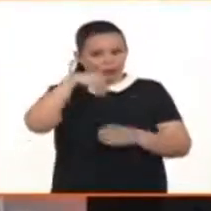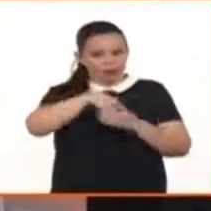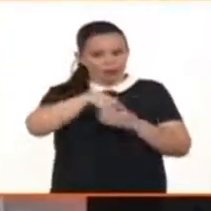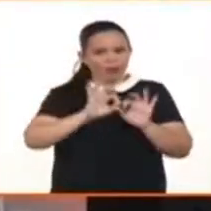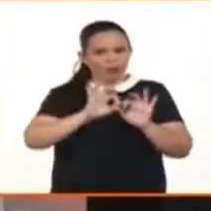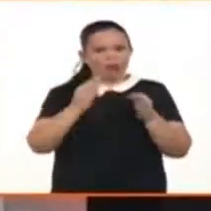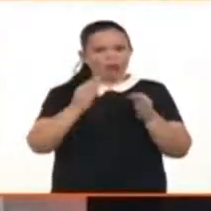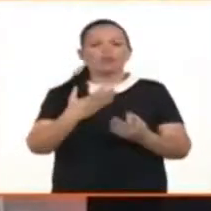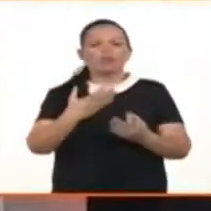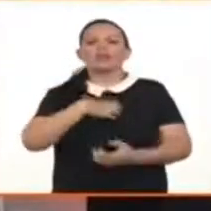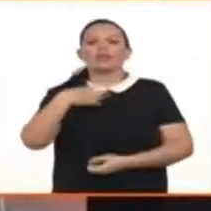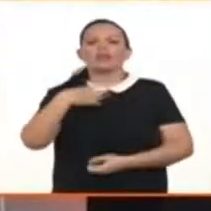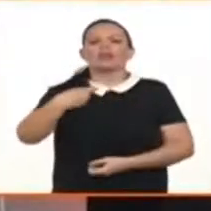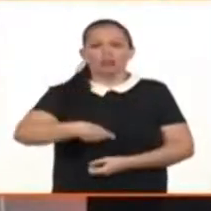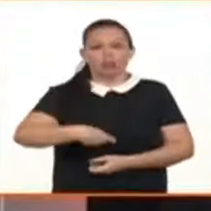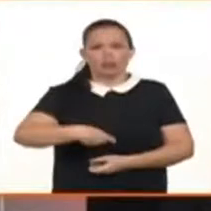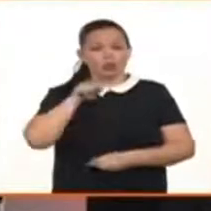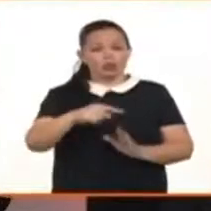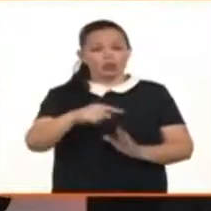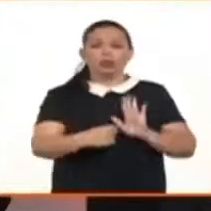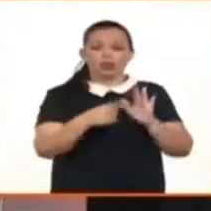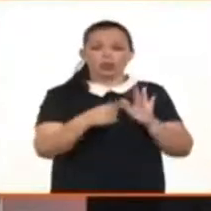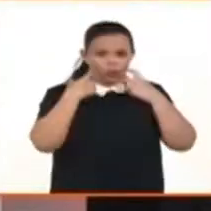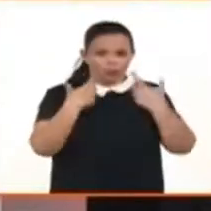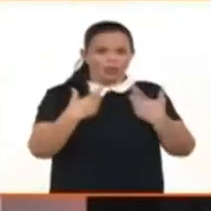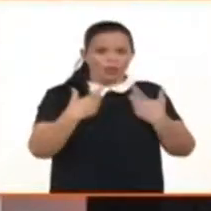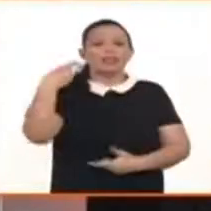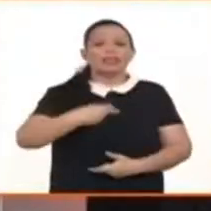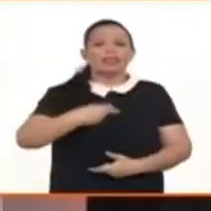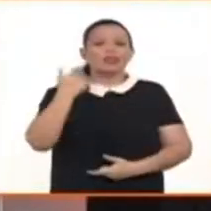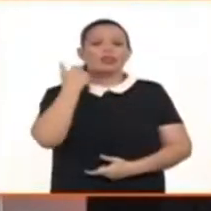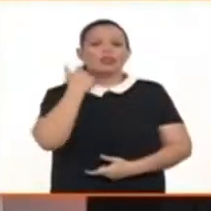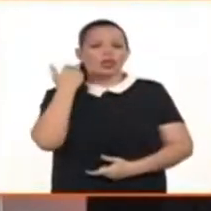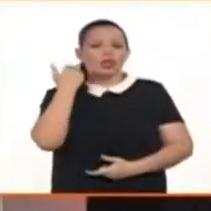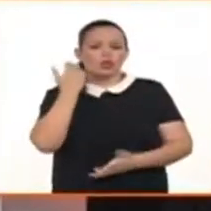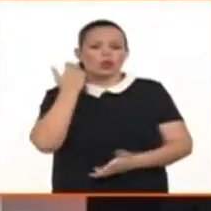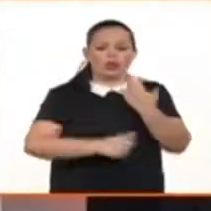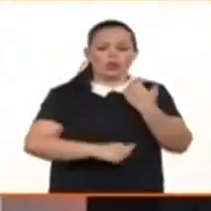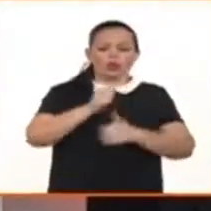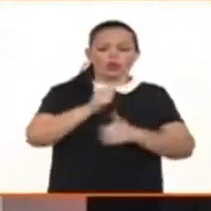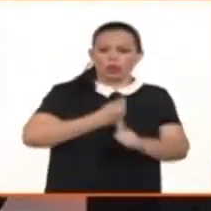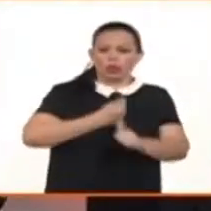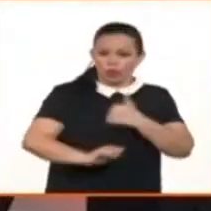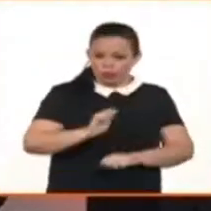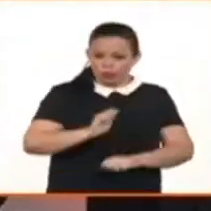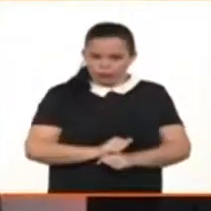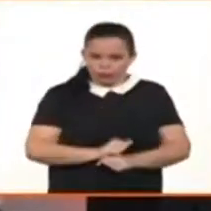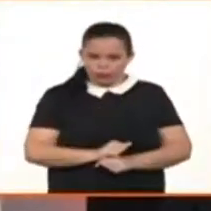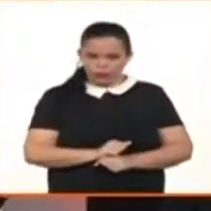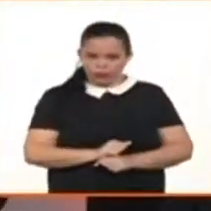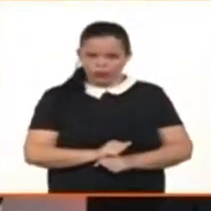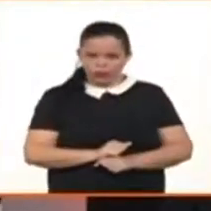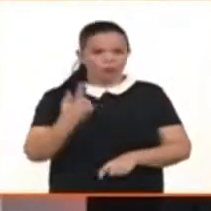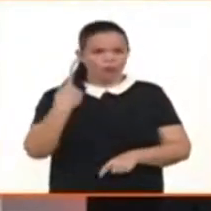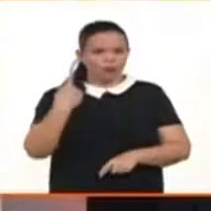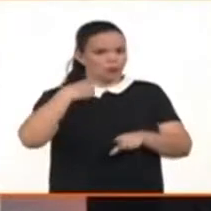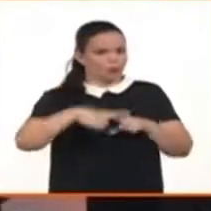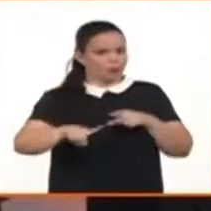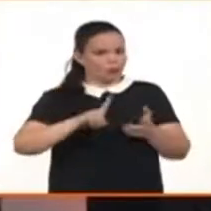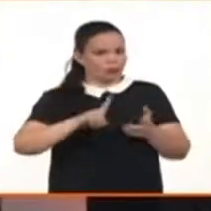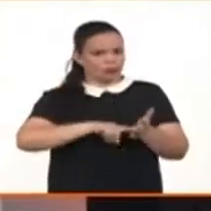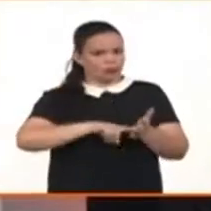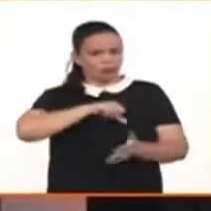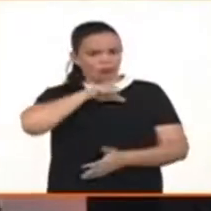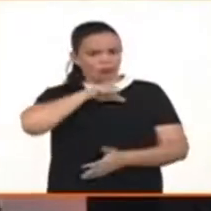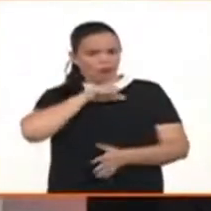Y estos son elementos importantes, los derechos sexuales y reproductivos. En materia filiatoria se incorpora, por